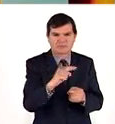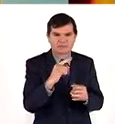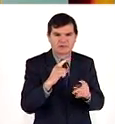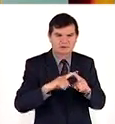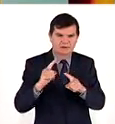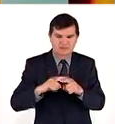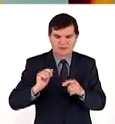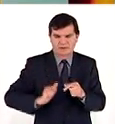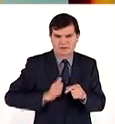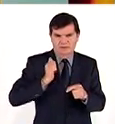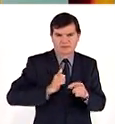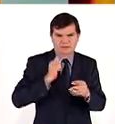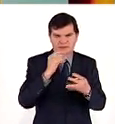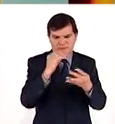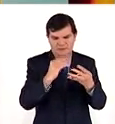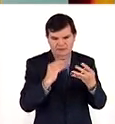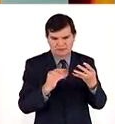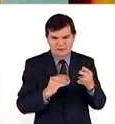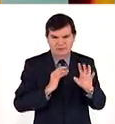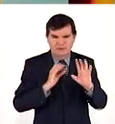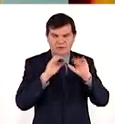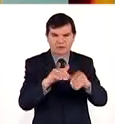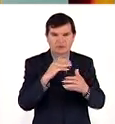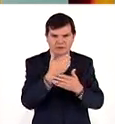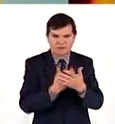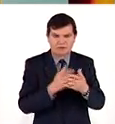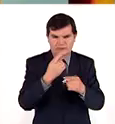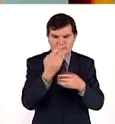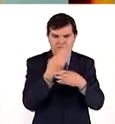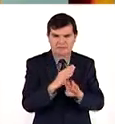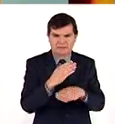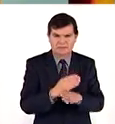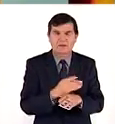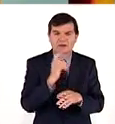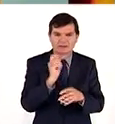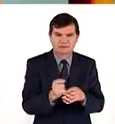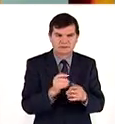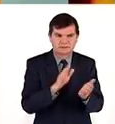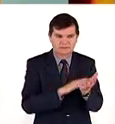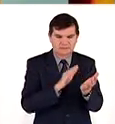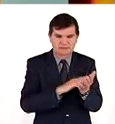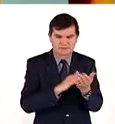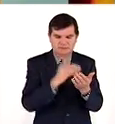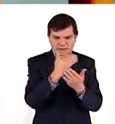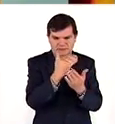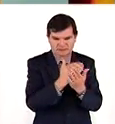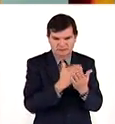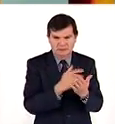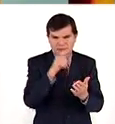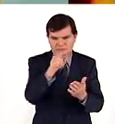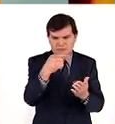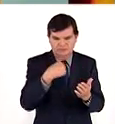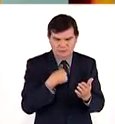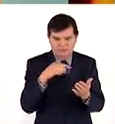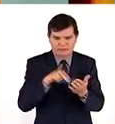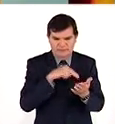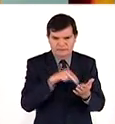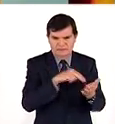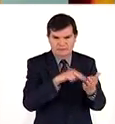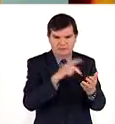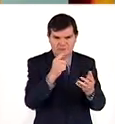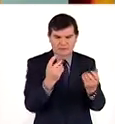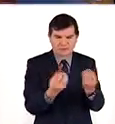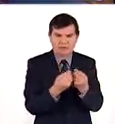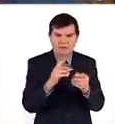cláusulas abusivas en contratos de adhesión con instituciones financieras. Es decir, en los documentos que usted y yo firmamos al contratar un